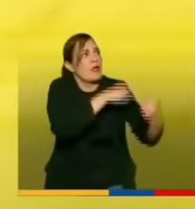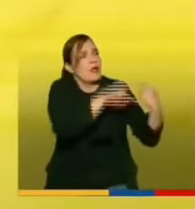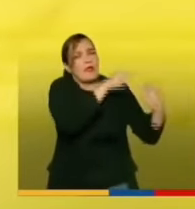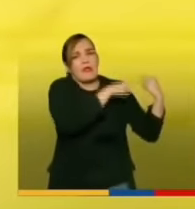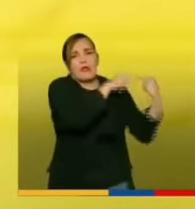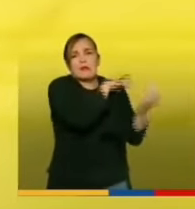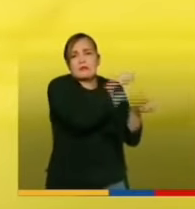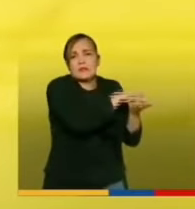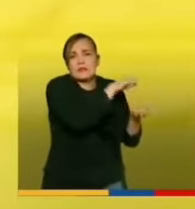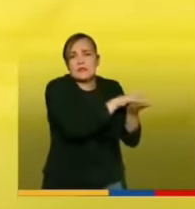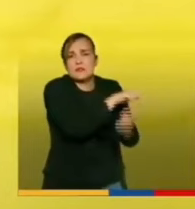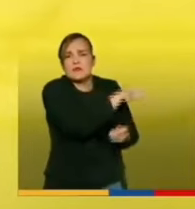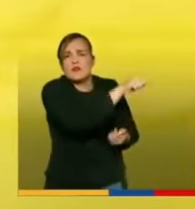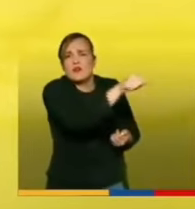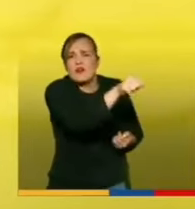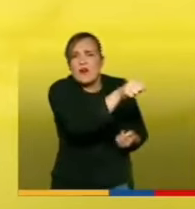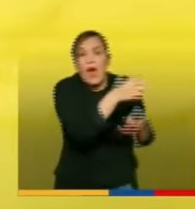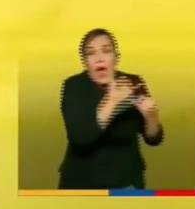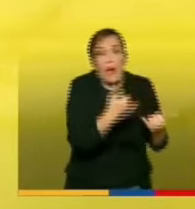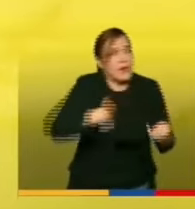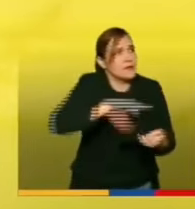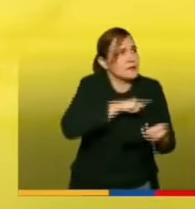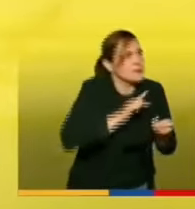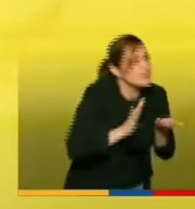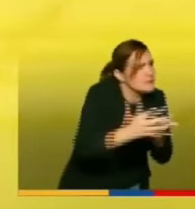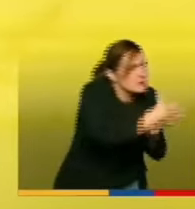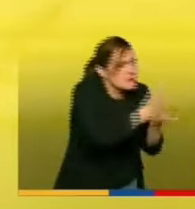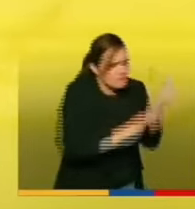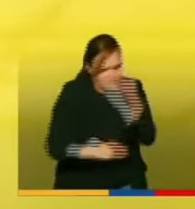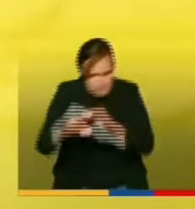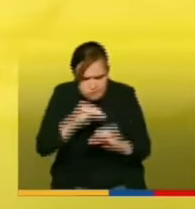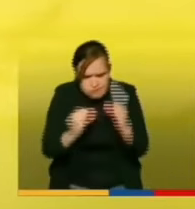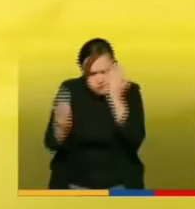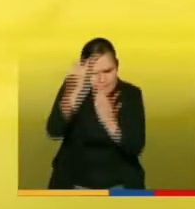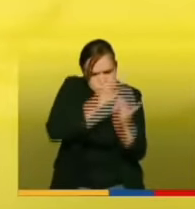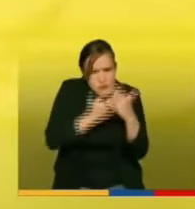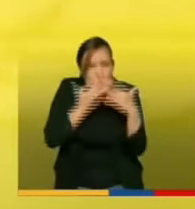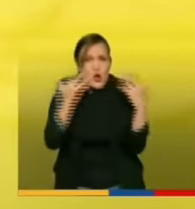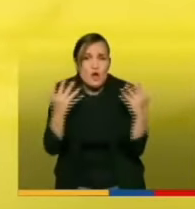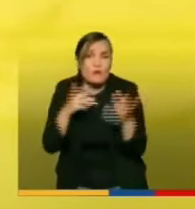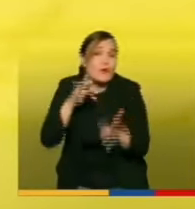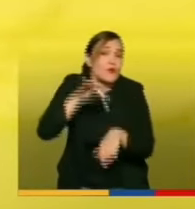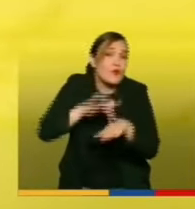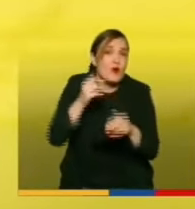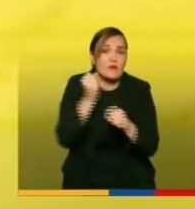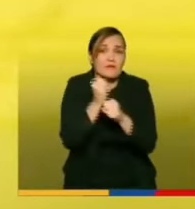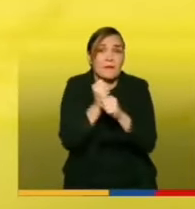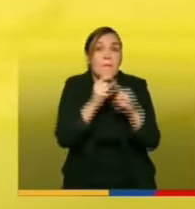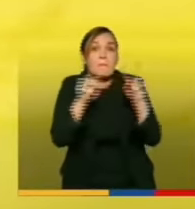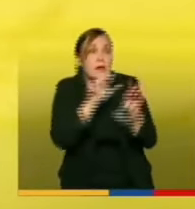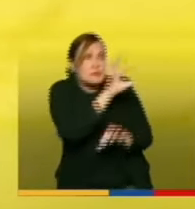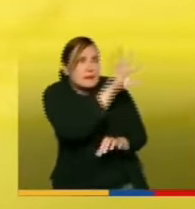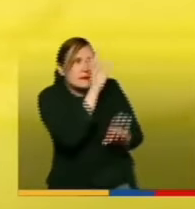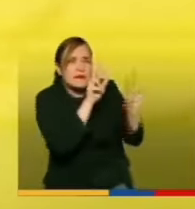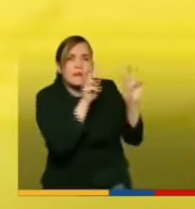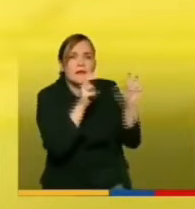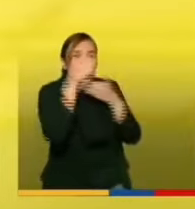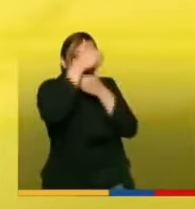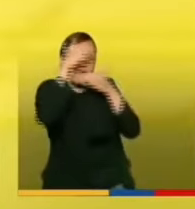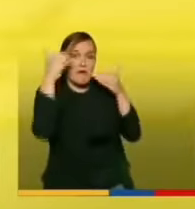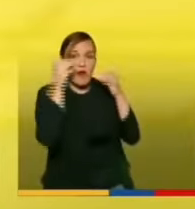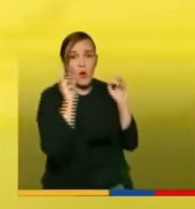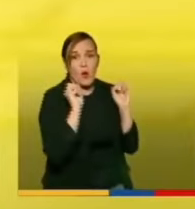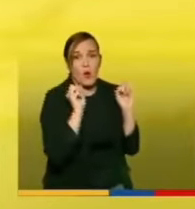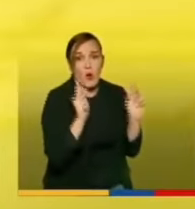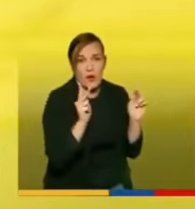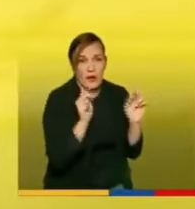recogemos de alguna manera porque hay que hacerlo el tema que pudimos avanzar con la FARC. Pero el problema